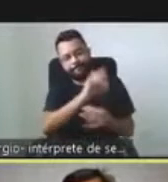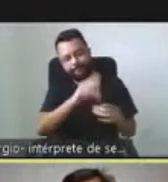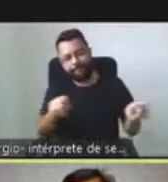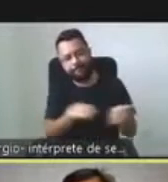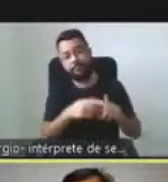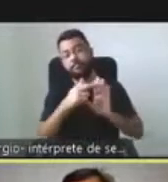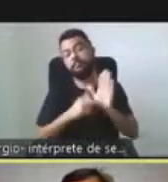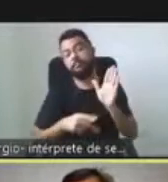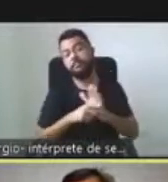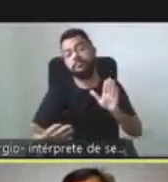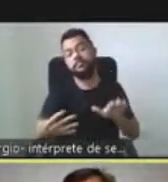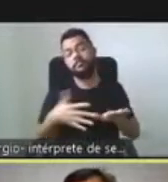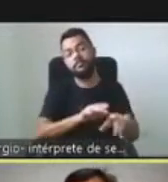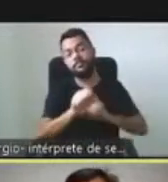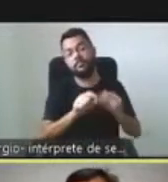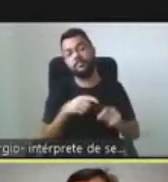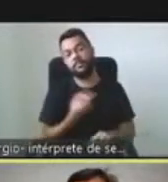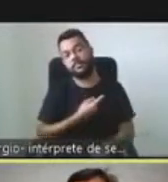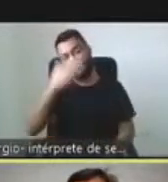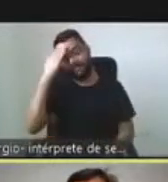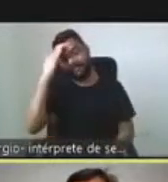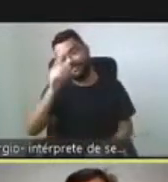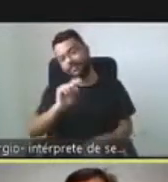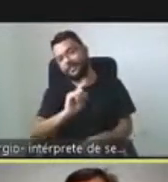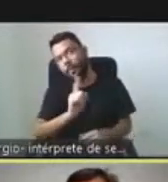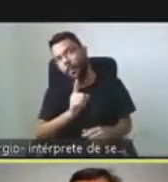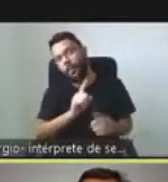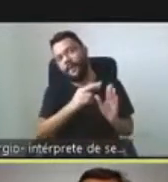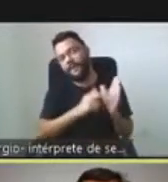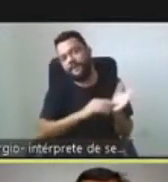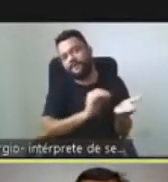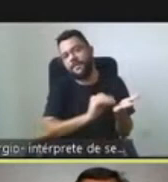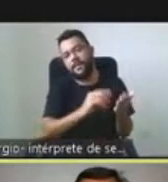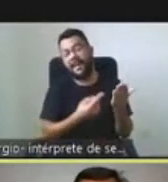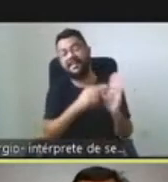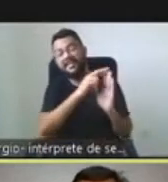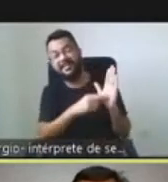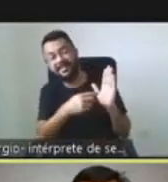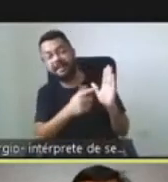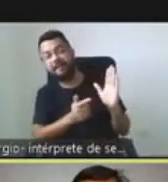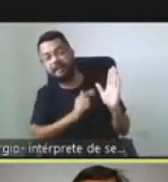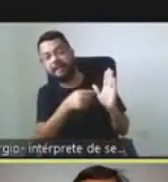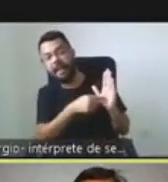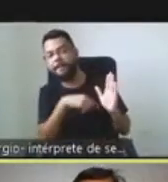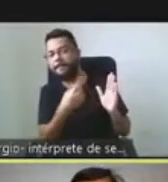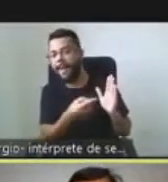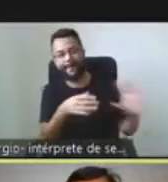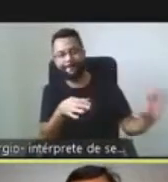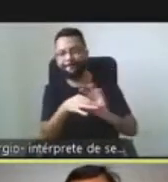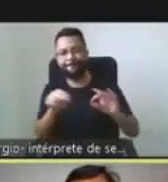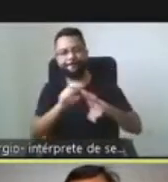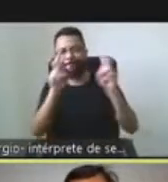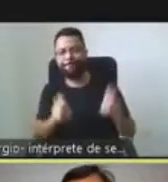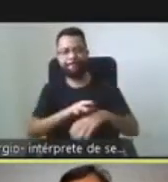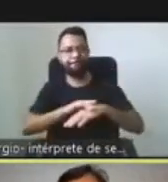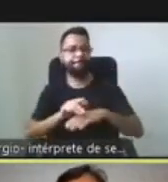que como sabemos, no siempre es que falten las normativas, sino que las normativas existen, pero no se aplican. Y además